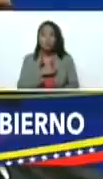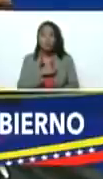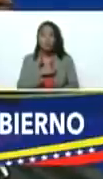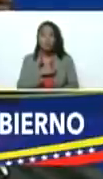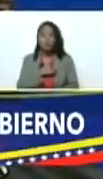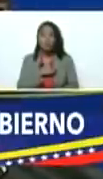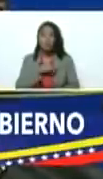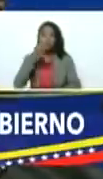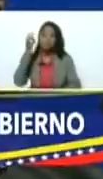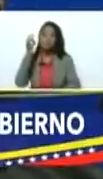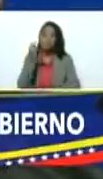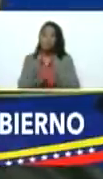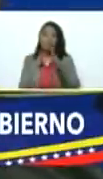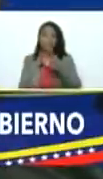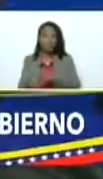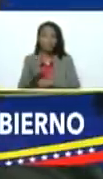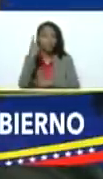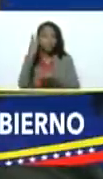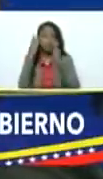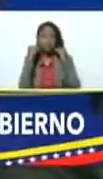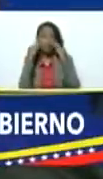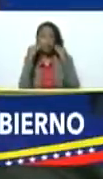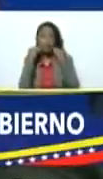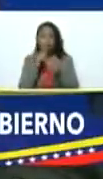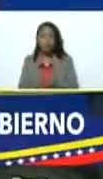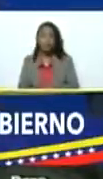lamentablemente en la primera experiencia